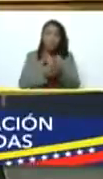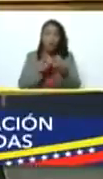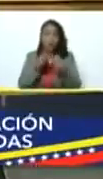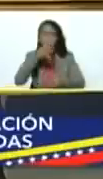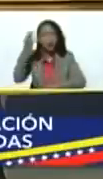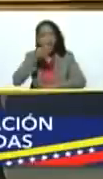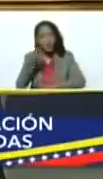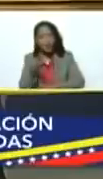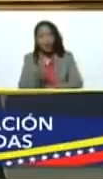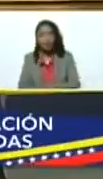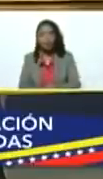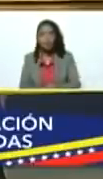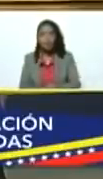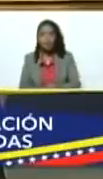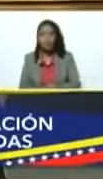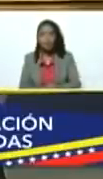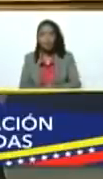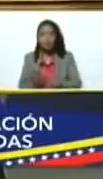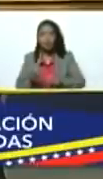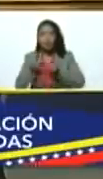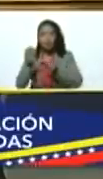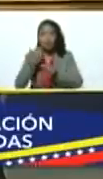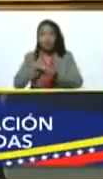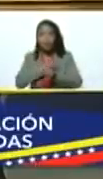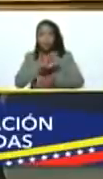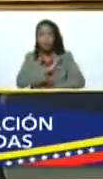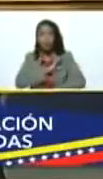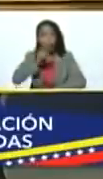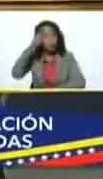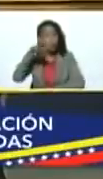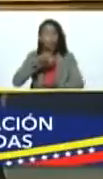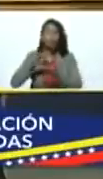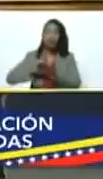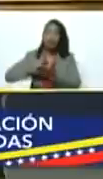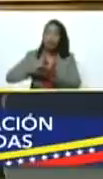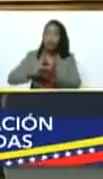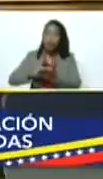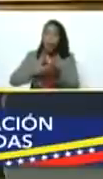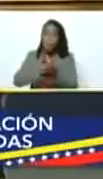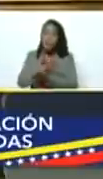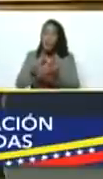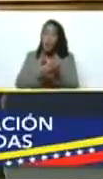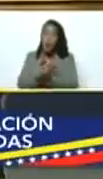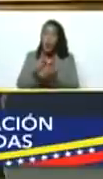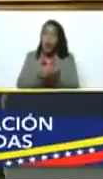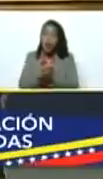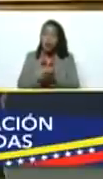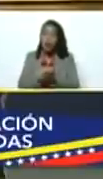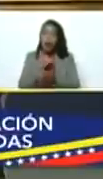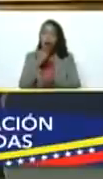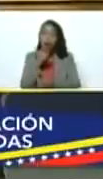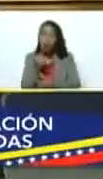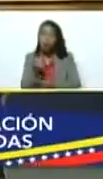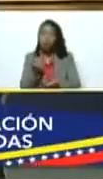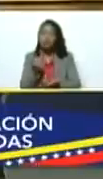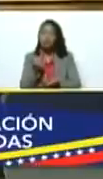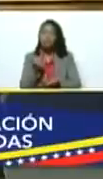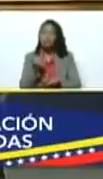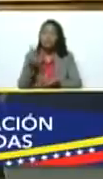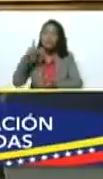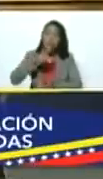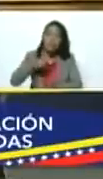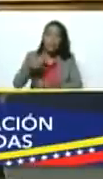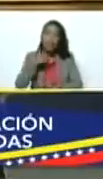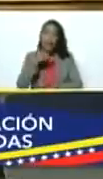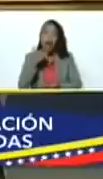verdaderamente entregarle a nuestro pueblo soluciones a los problemas que los aquejan y a